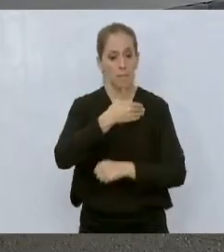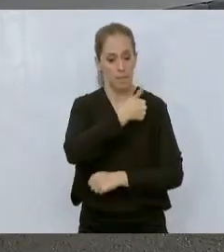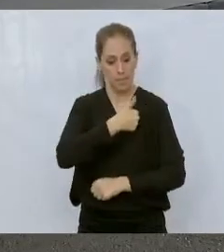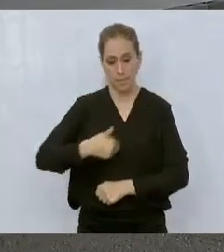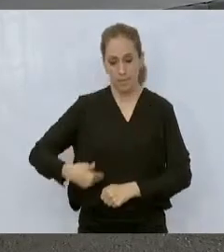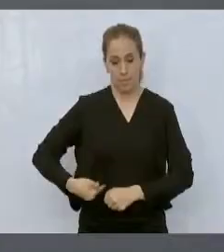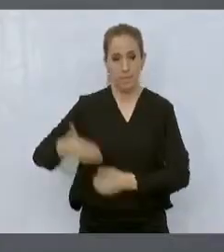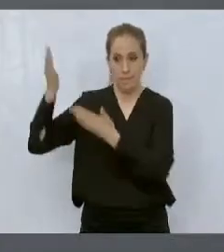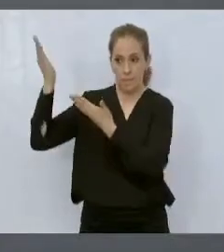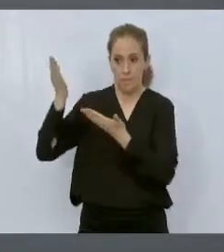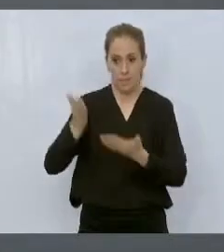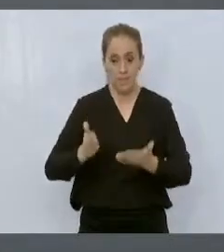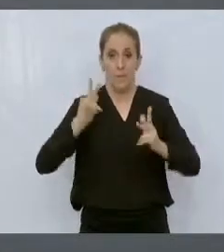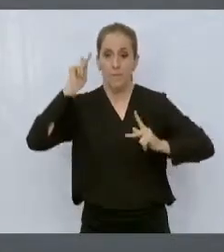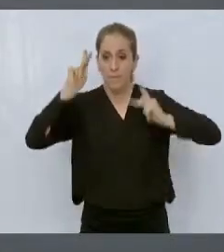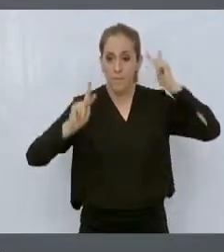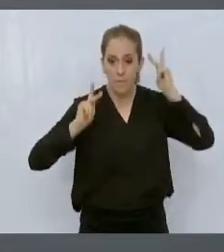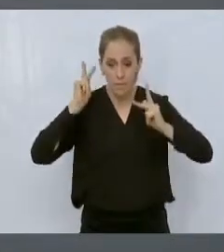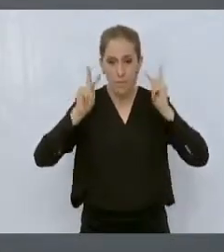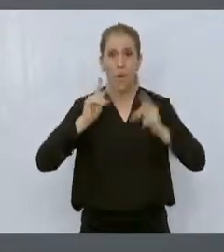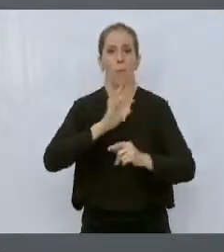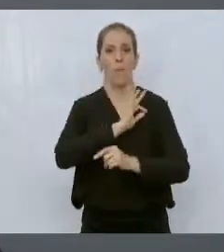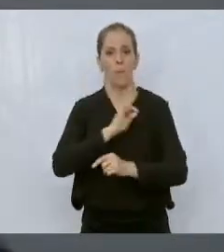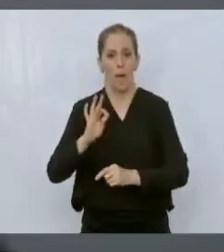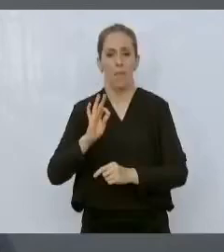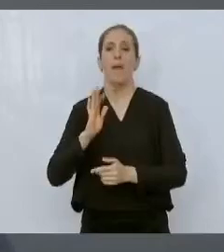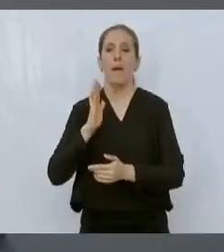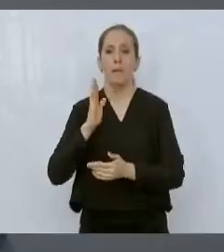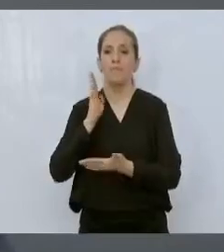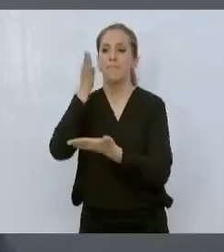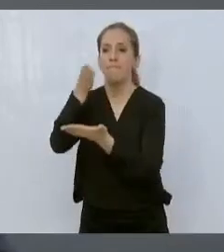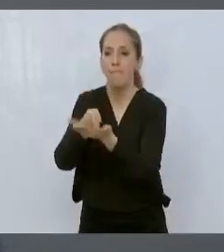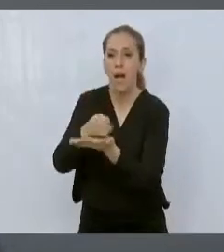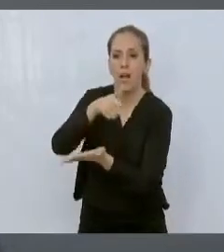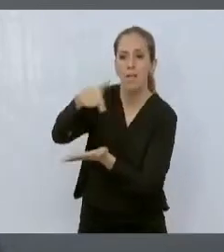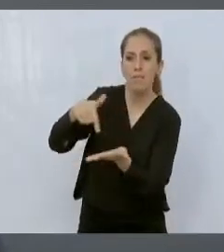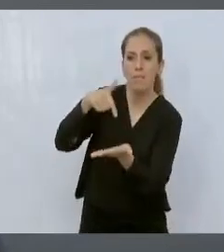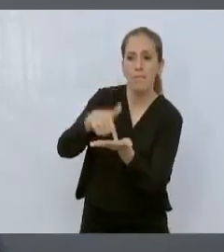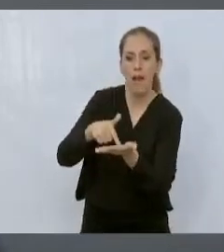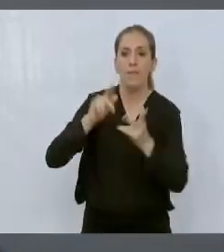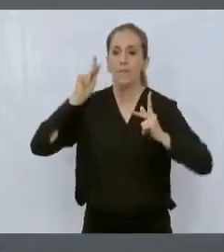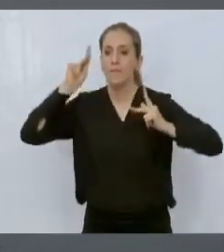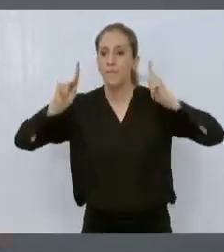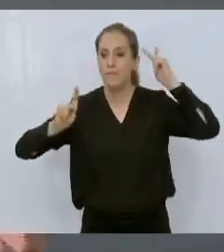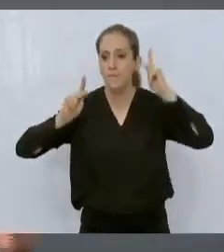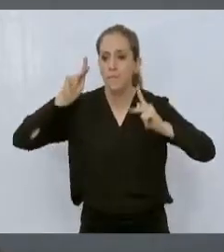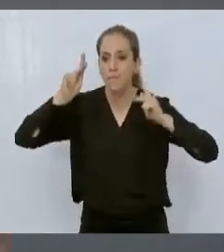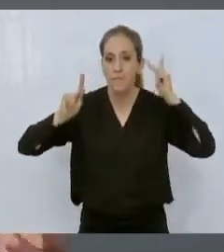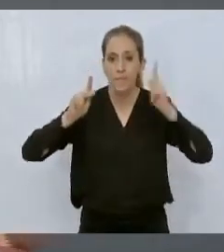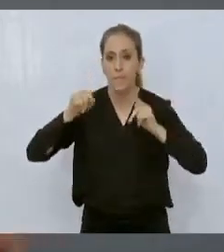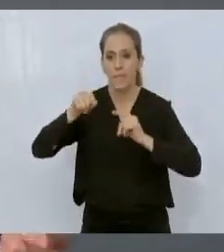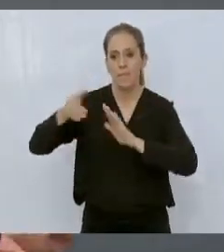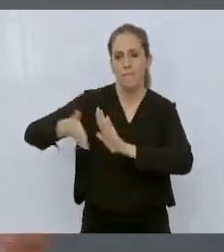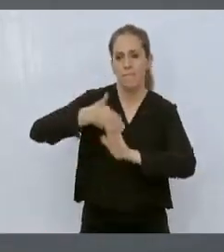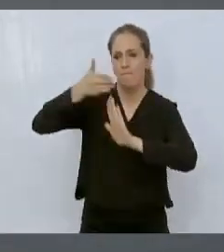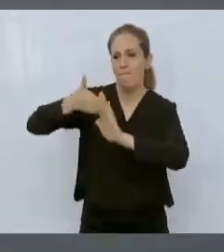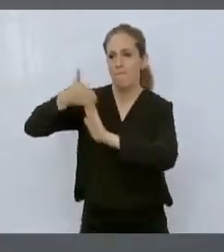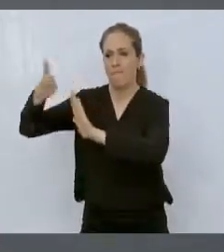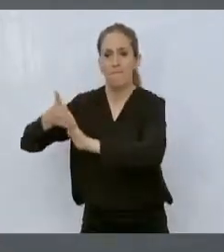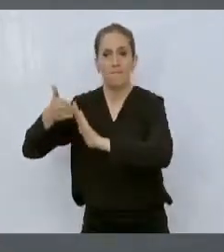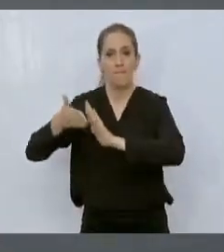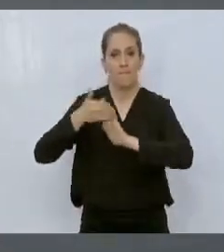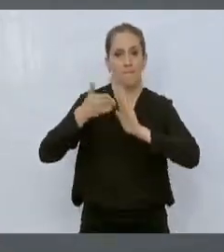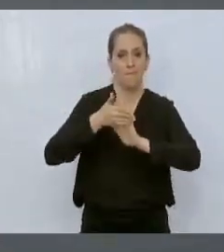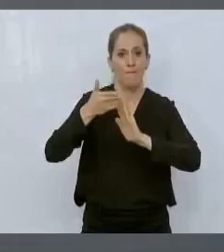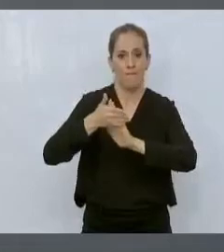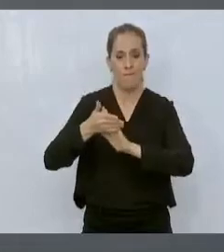de los avances que se tienen ya en esta presa, la hemos y la estamos construyendo casi sin problema, siempre hay problemas, siempre con la